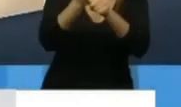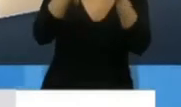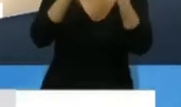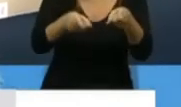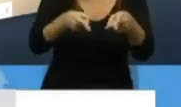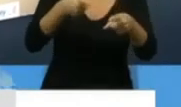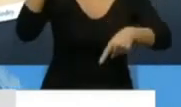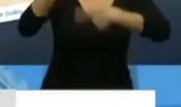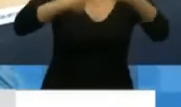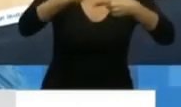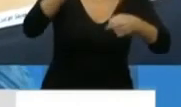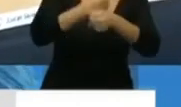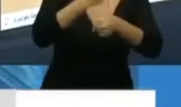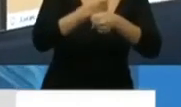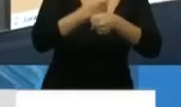todo momento,